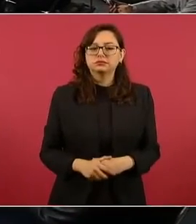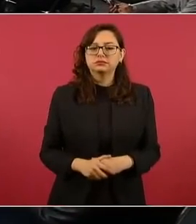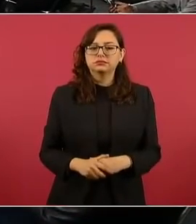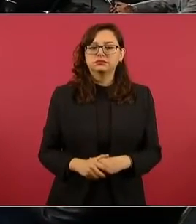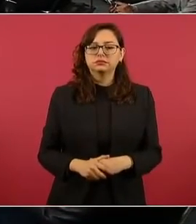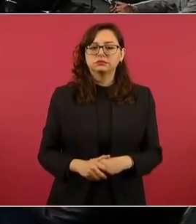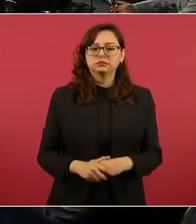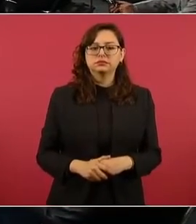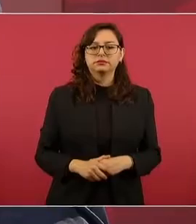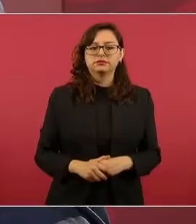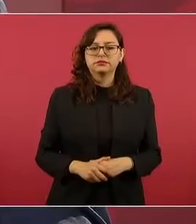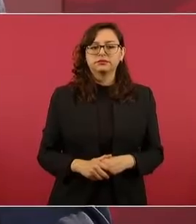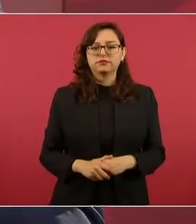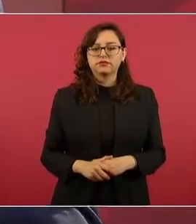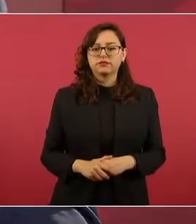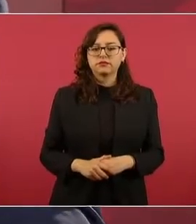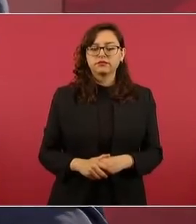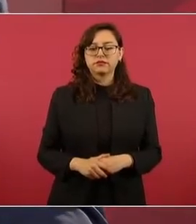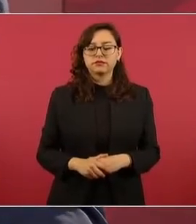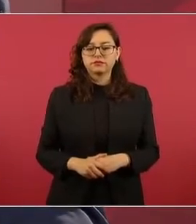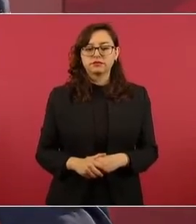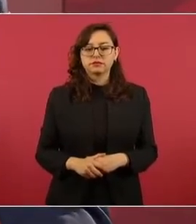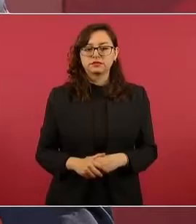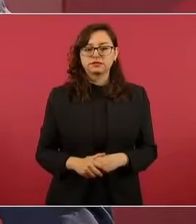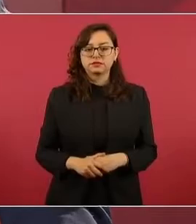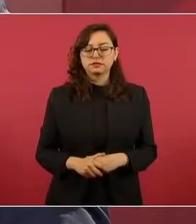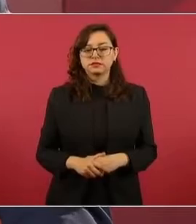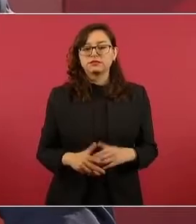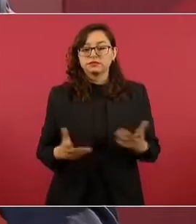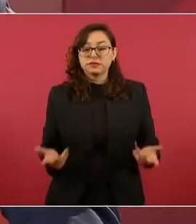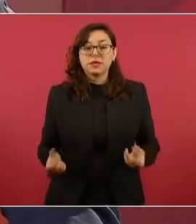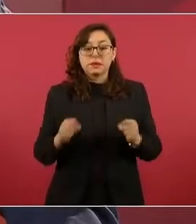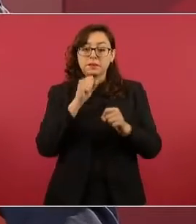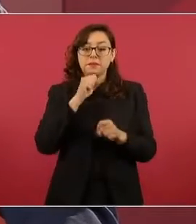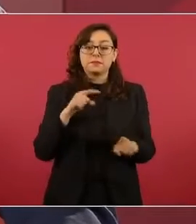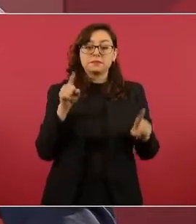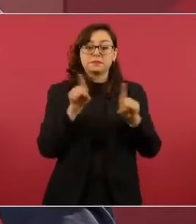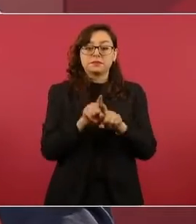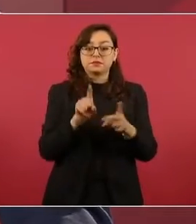Como no era delito la corrupción,